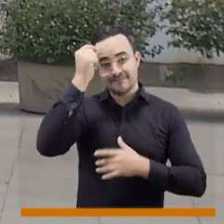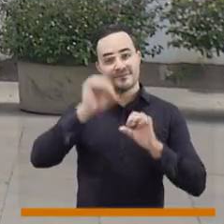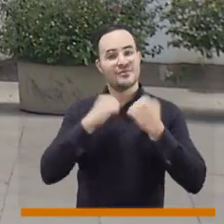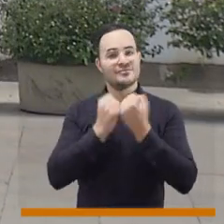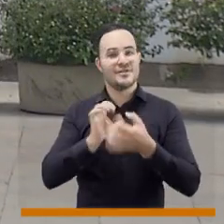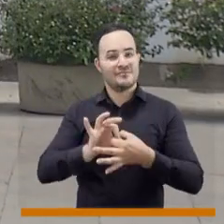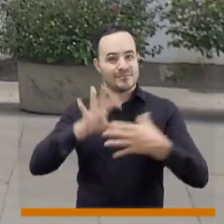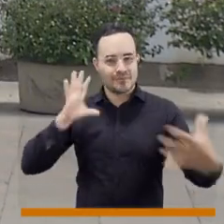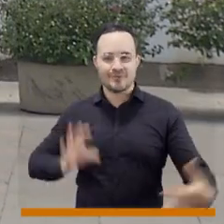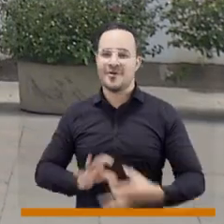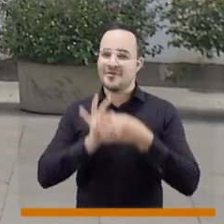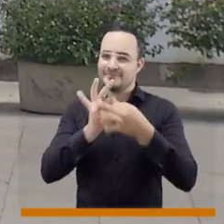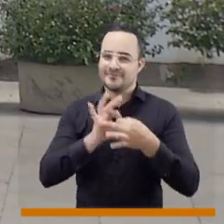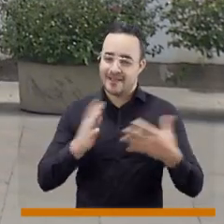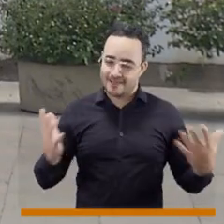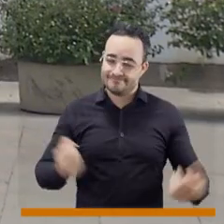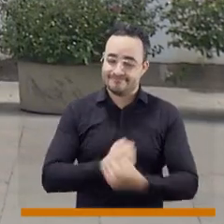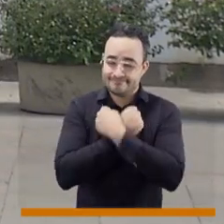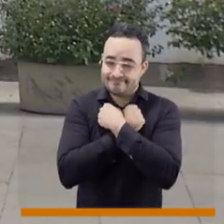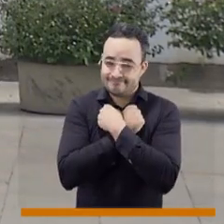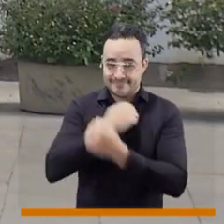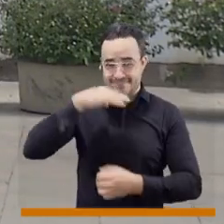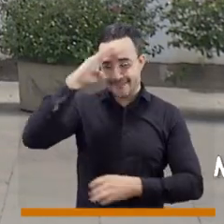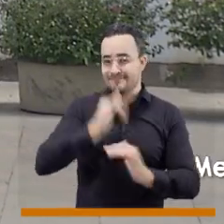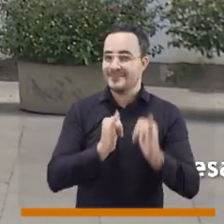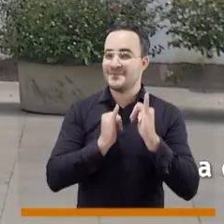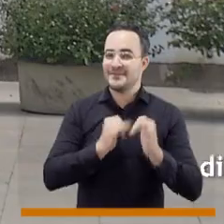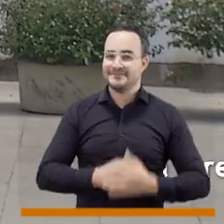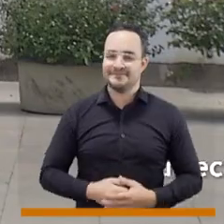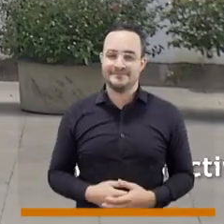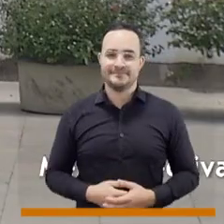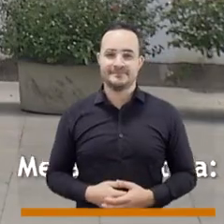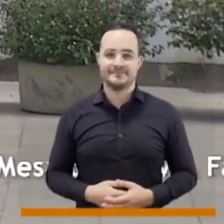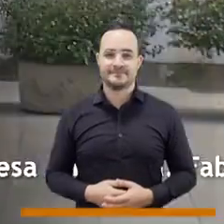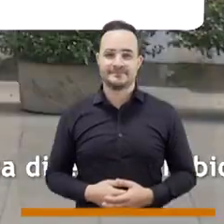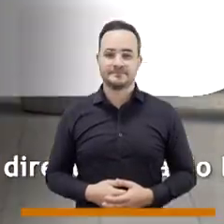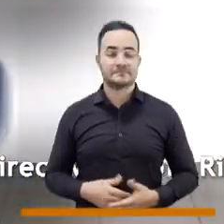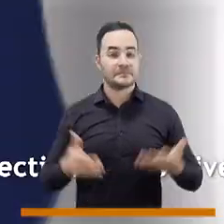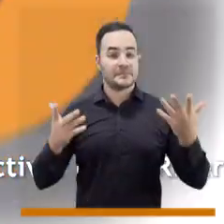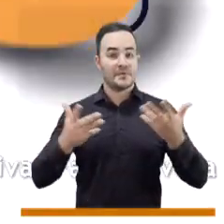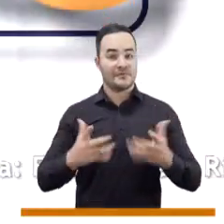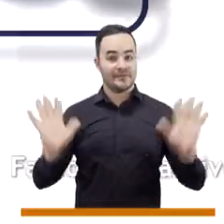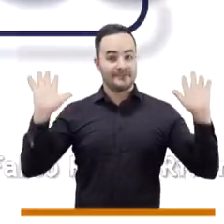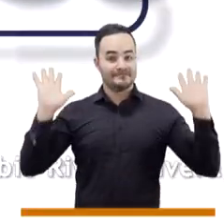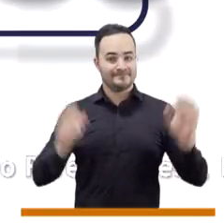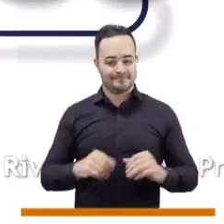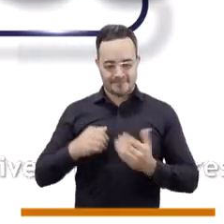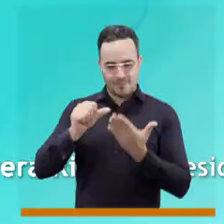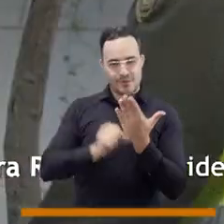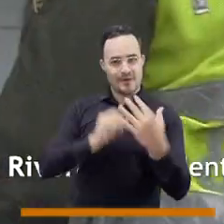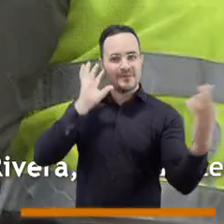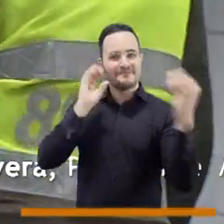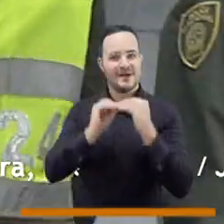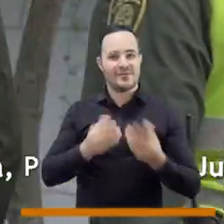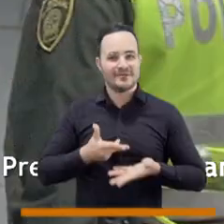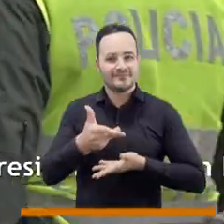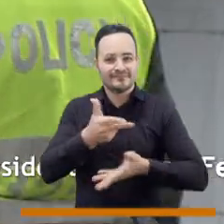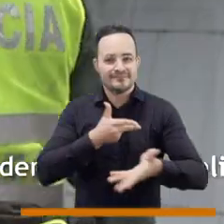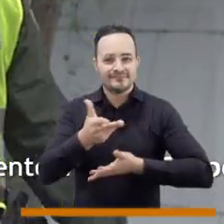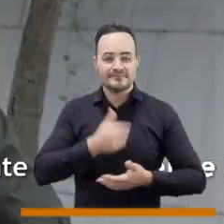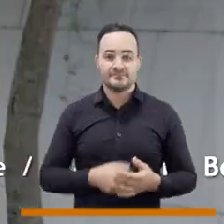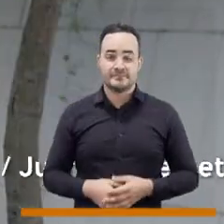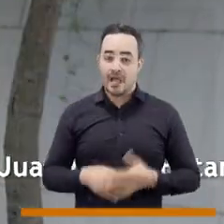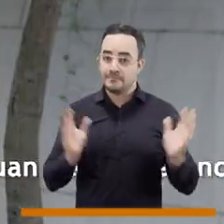las mejores prácticas del civismo porque el Consejo somos tú y yo quiero a Medellín. Hasta